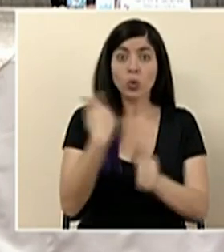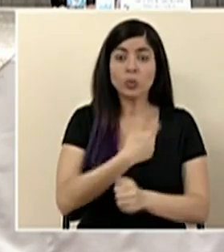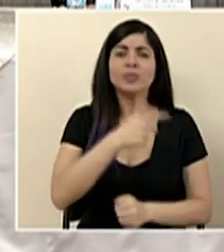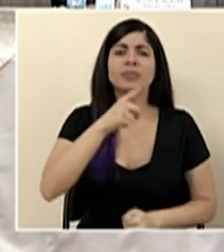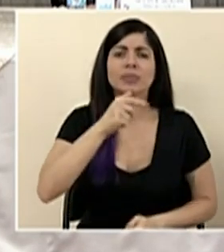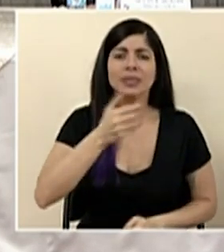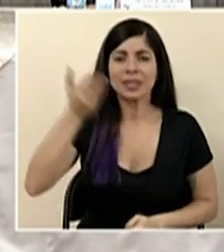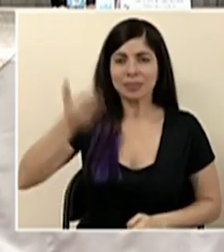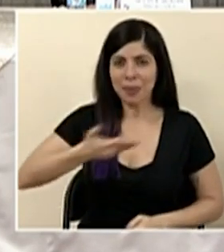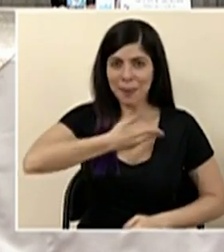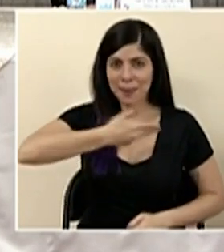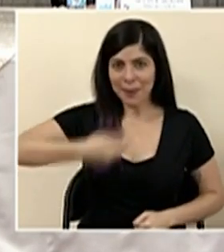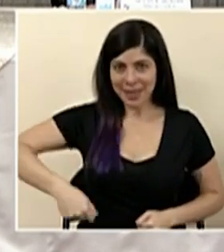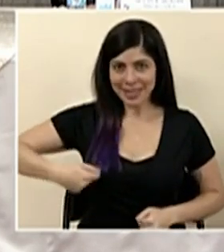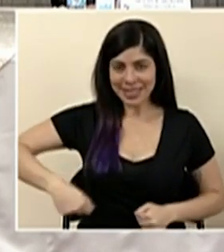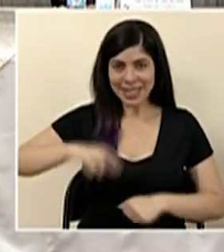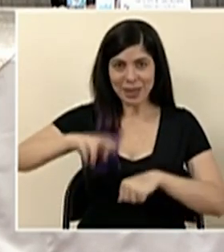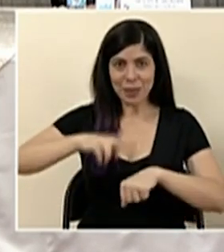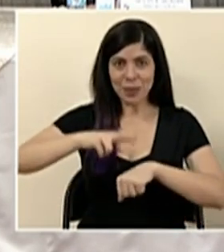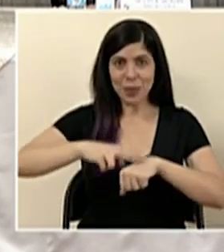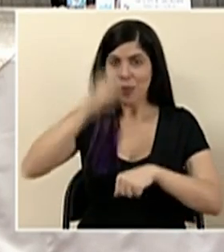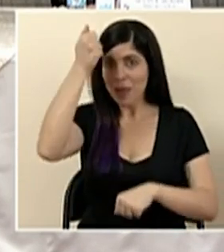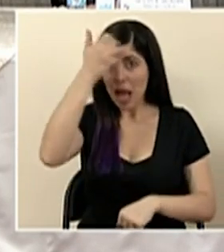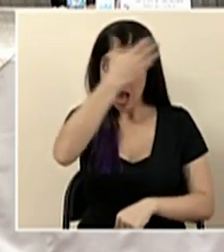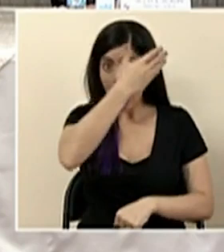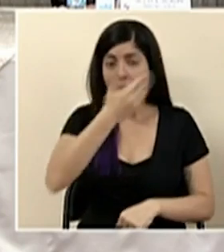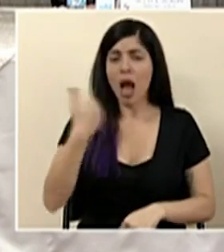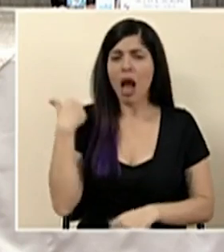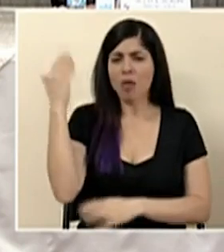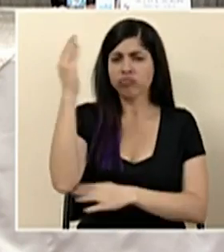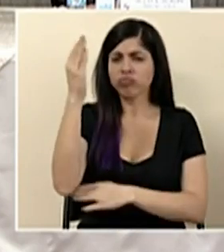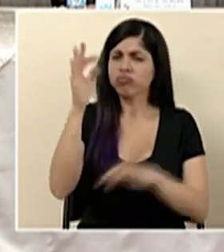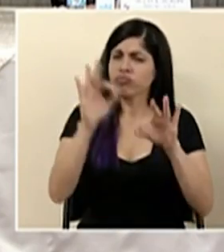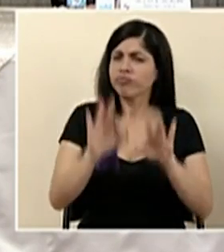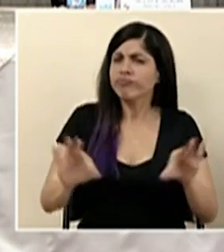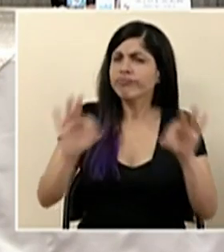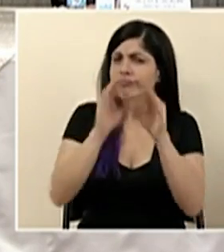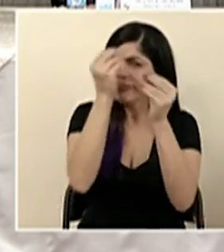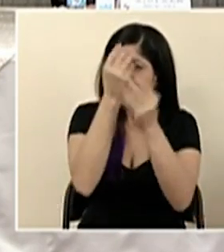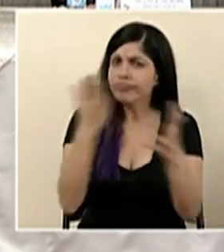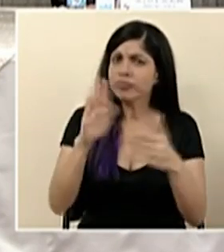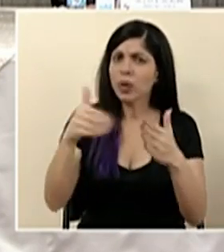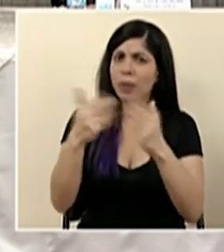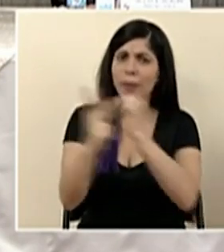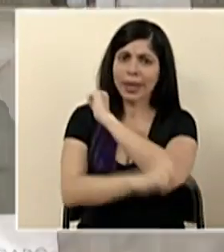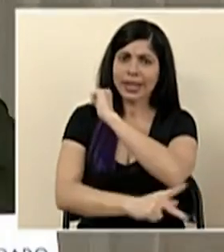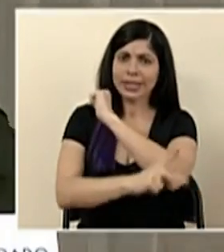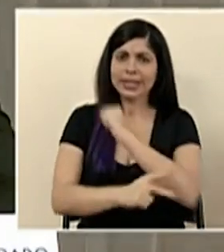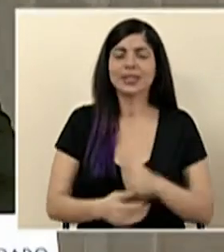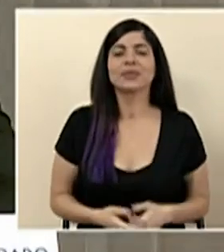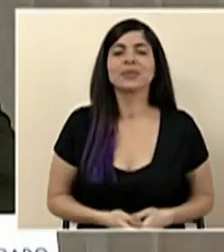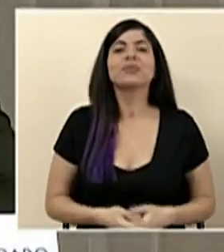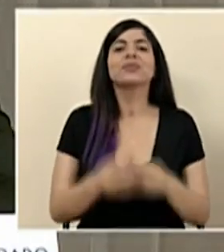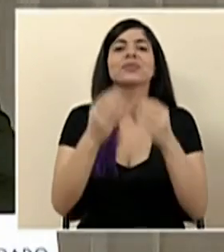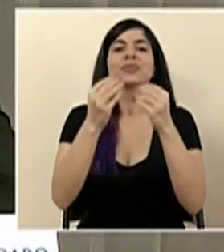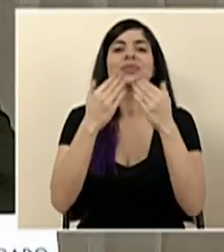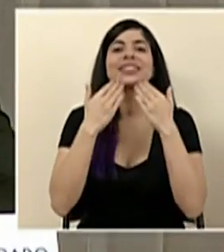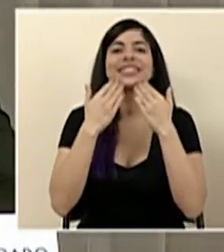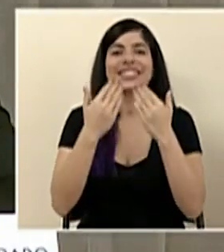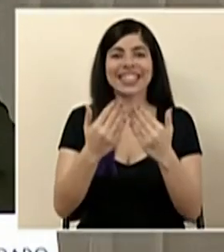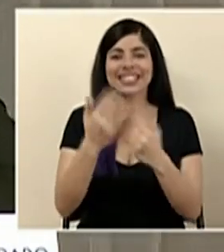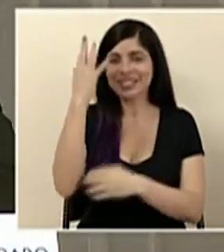Presidente de la República, don Carlos Alvarado Quesada, quien tiene un mensaje muy importante que darle a nuestro país. Muchas gracias,